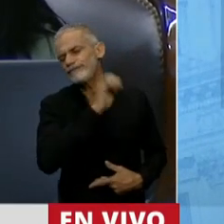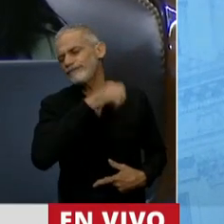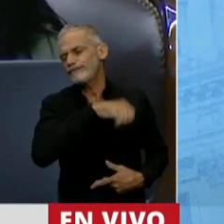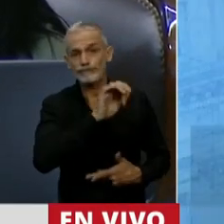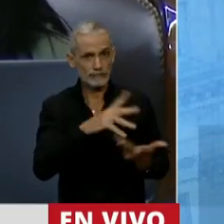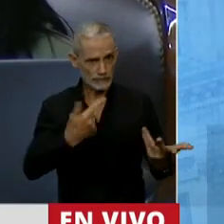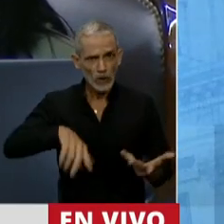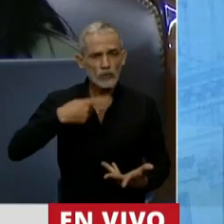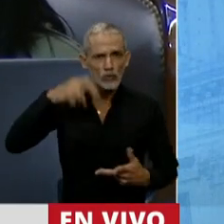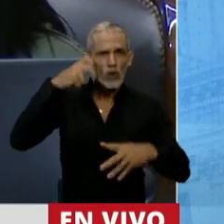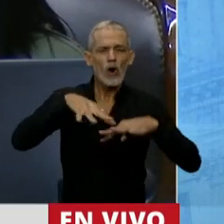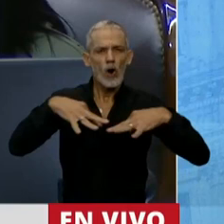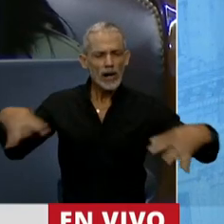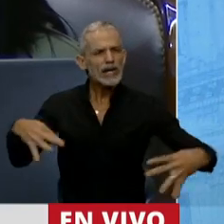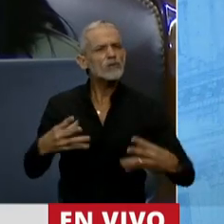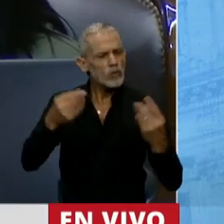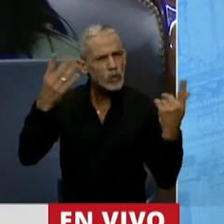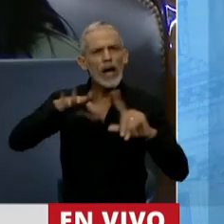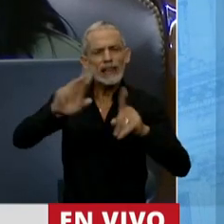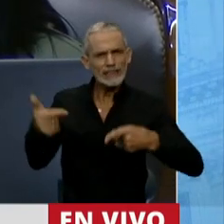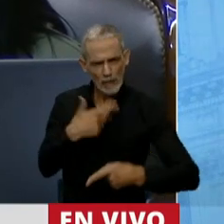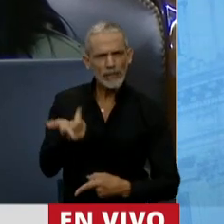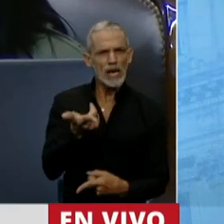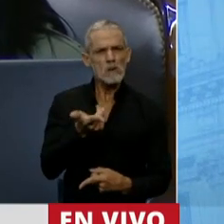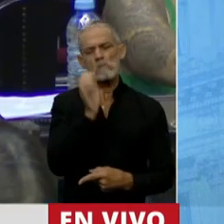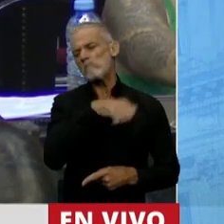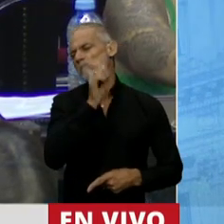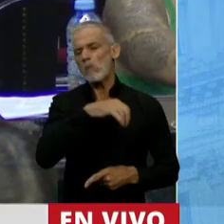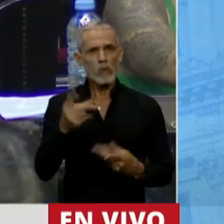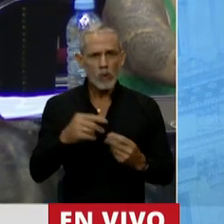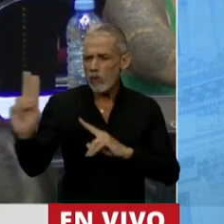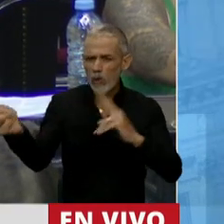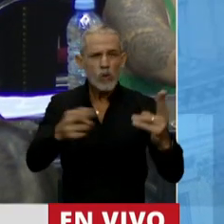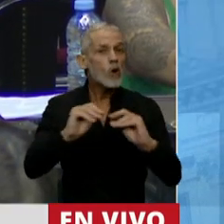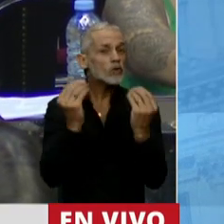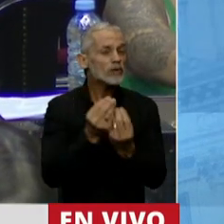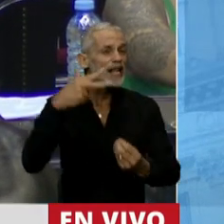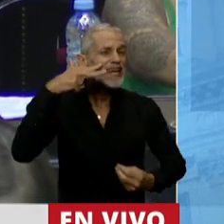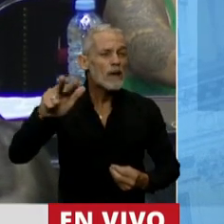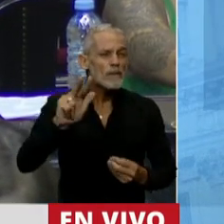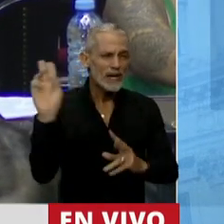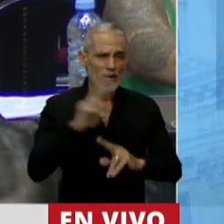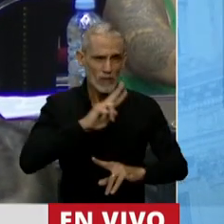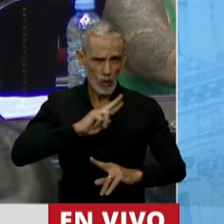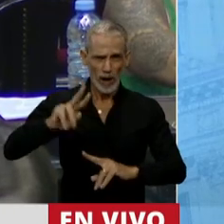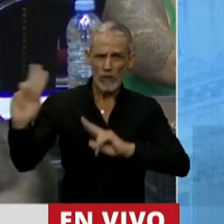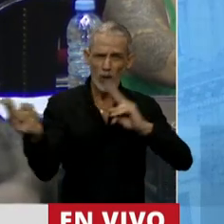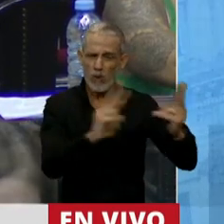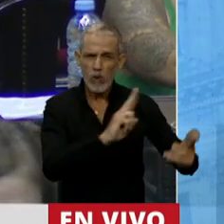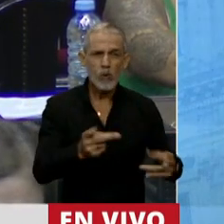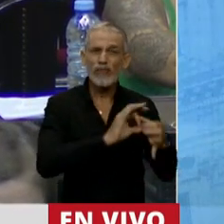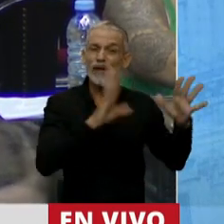muchos en este Congreso también miraron para otro lado, mientras las mujeres se morían, porque murieron 3.000 mujeres desde la democracia hasta la fecha